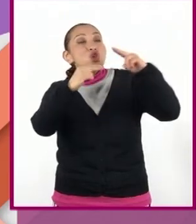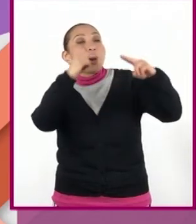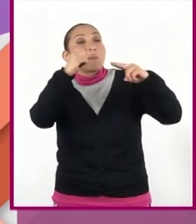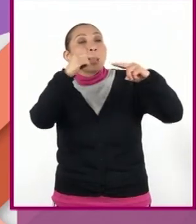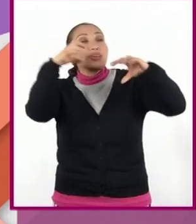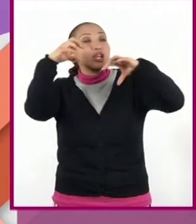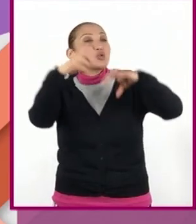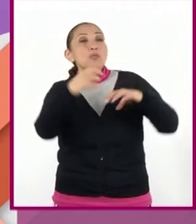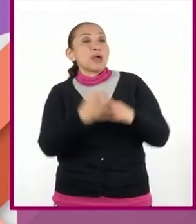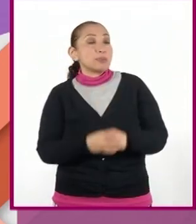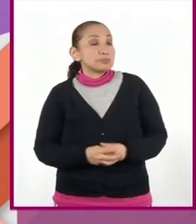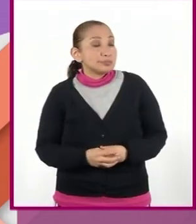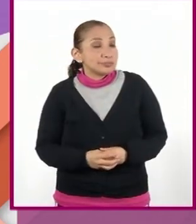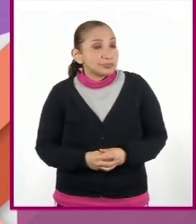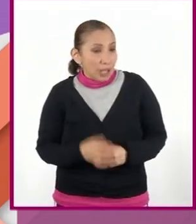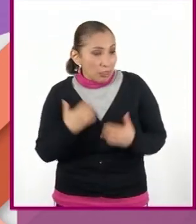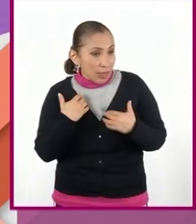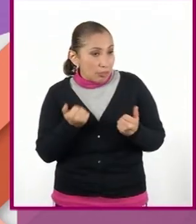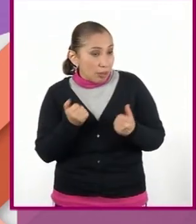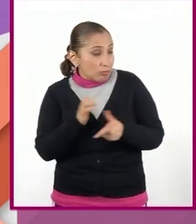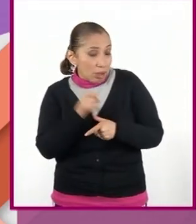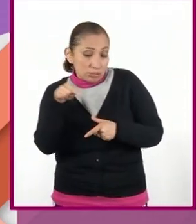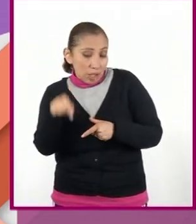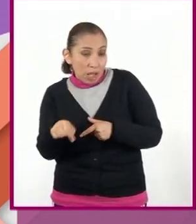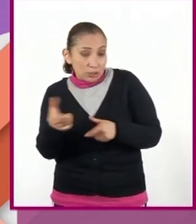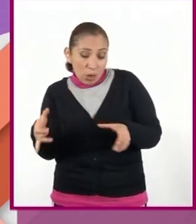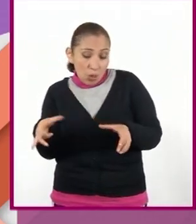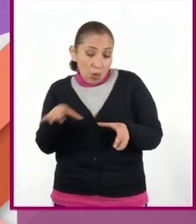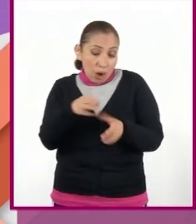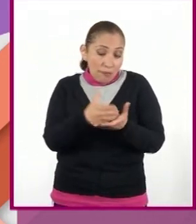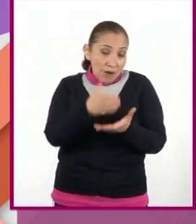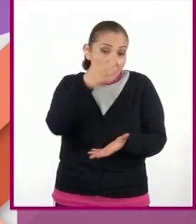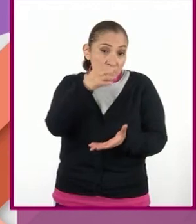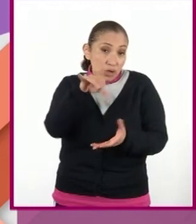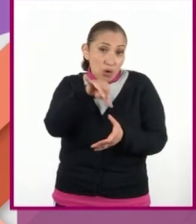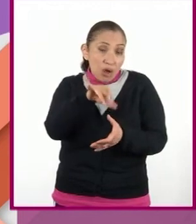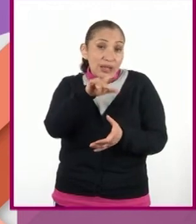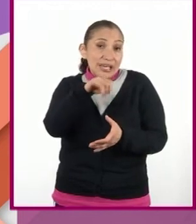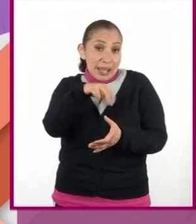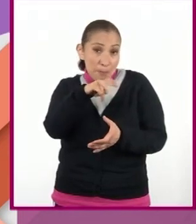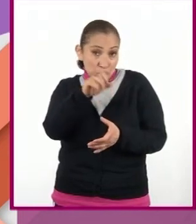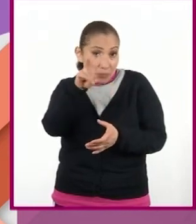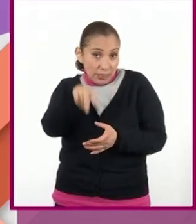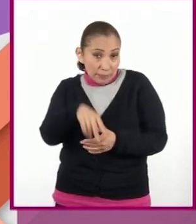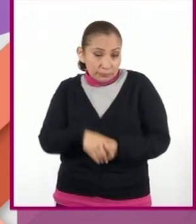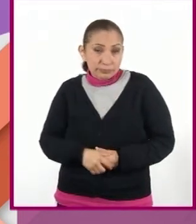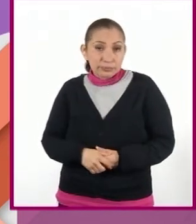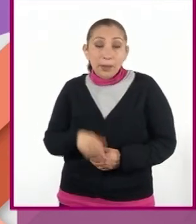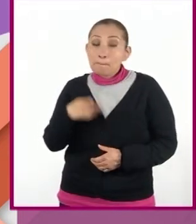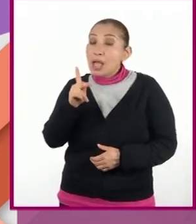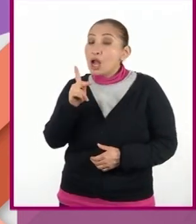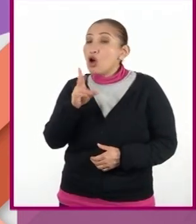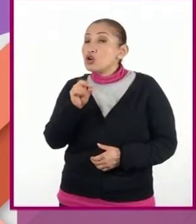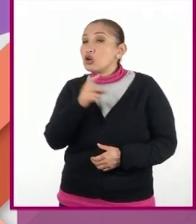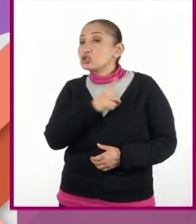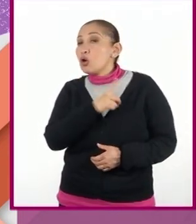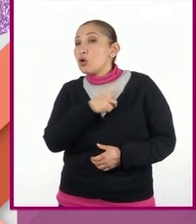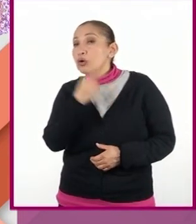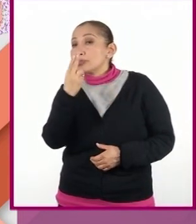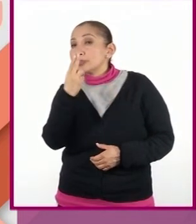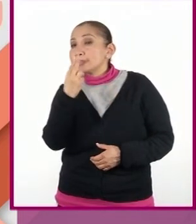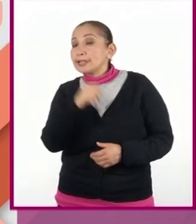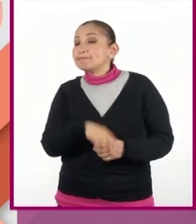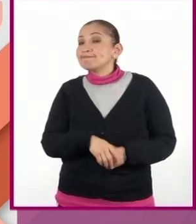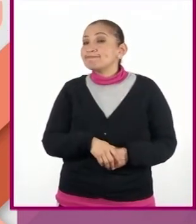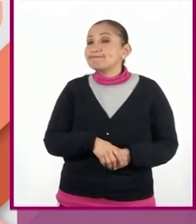precipitación. Se entiende entonces que le he hecho un frasco concentrado de nimbus, ¿verdad? Pero no solo eso necesita.